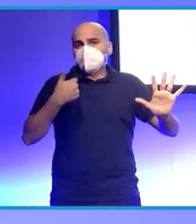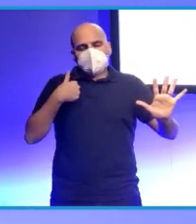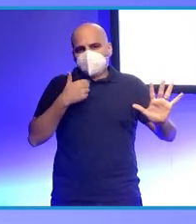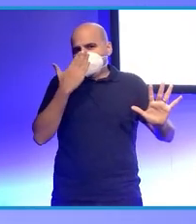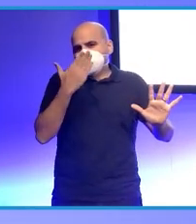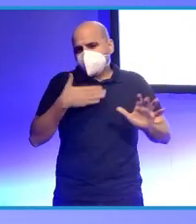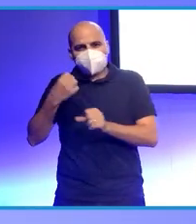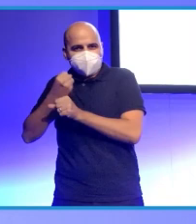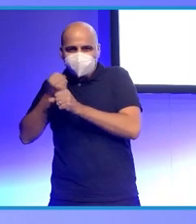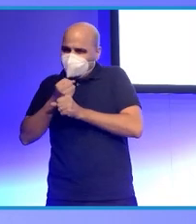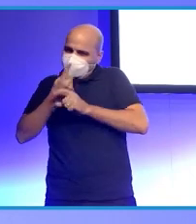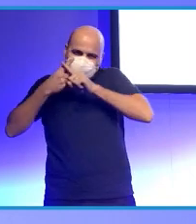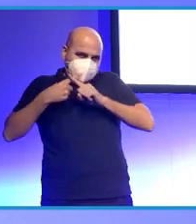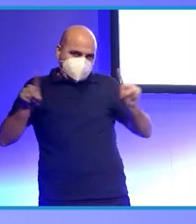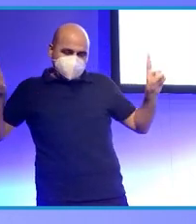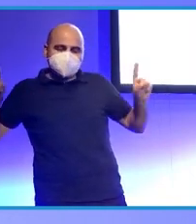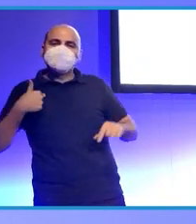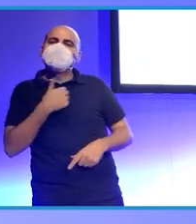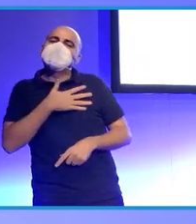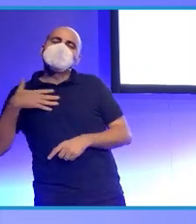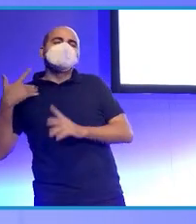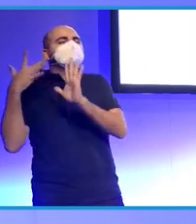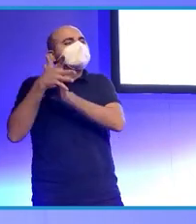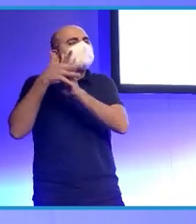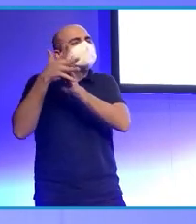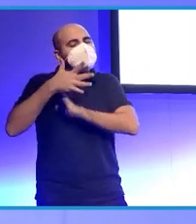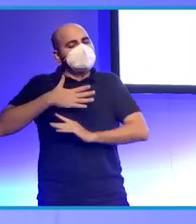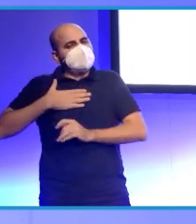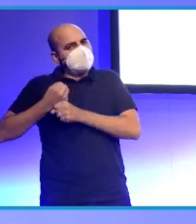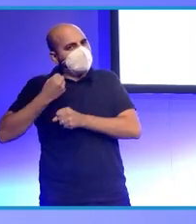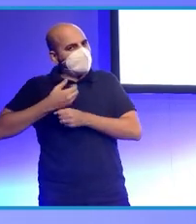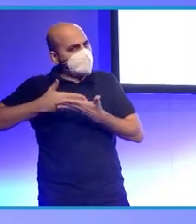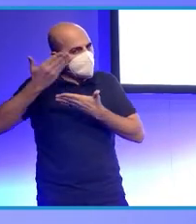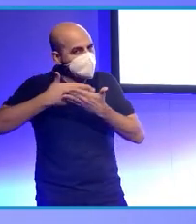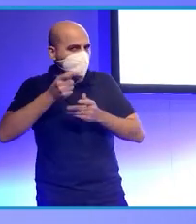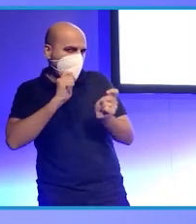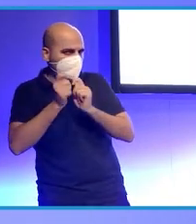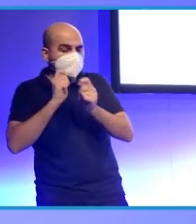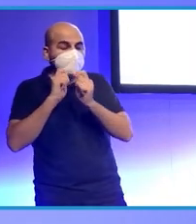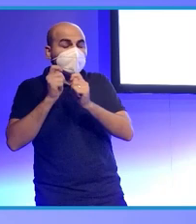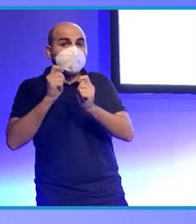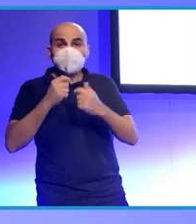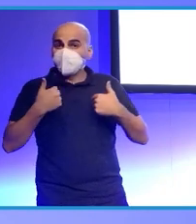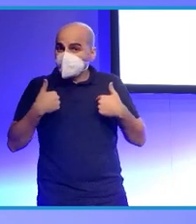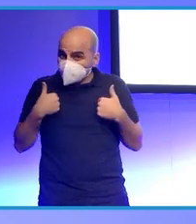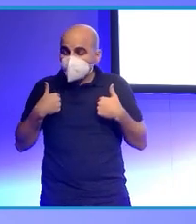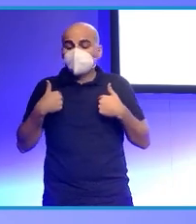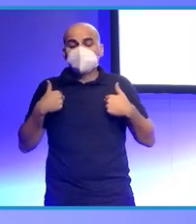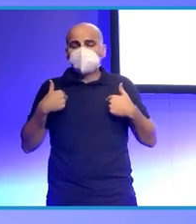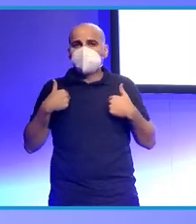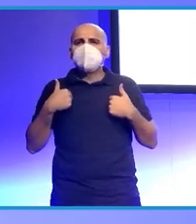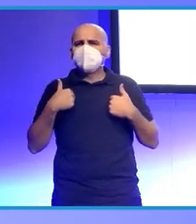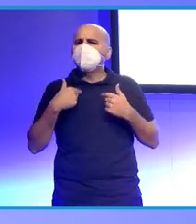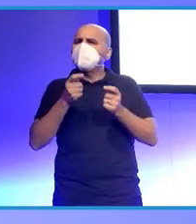relaciones en el último año y pico entre lo que es el periodismo. Yo no me molesta decir que soy un representante del